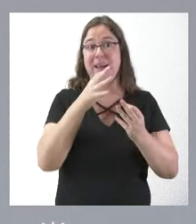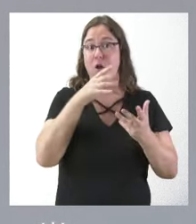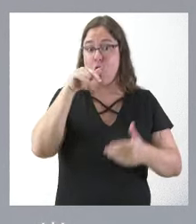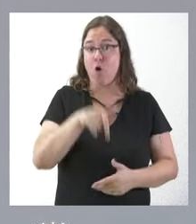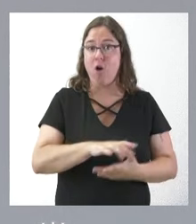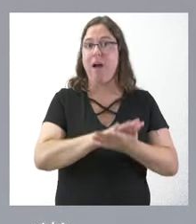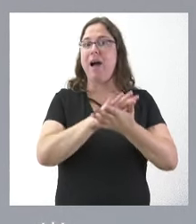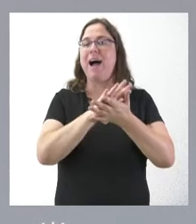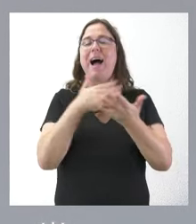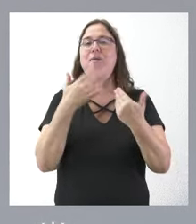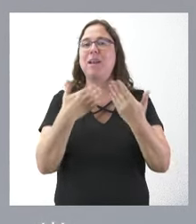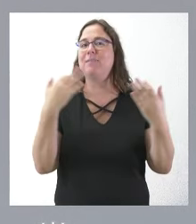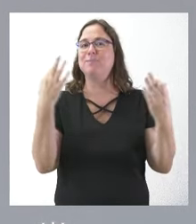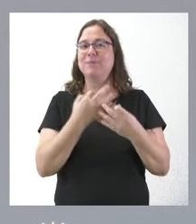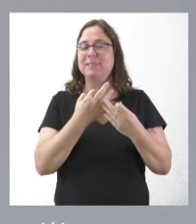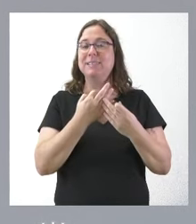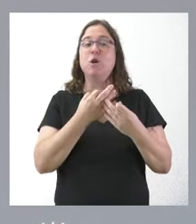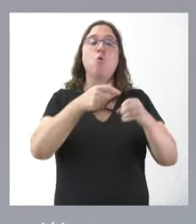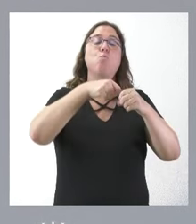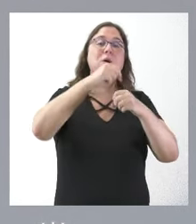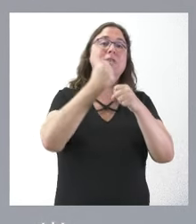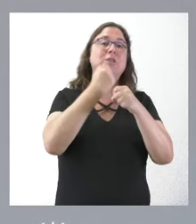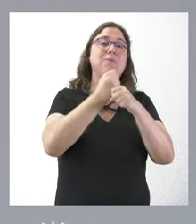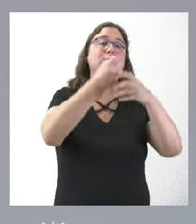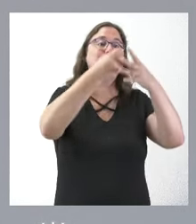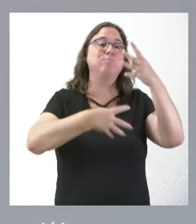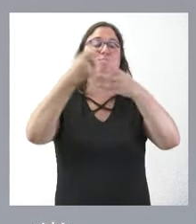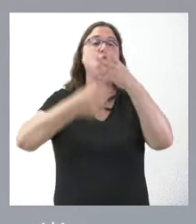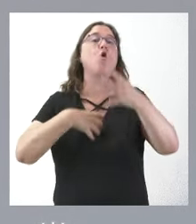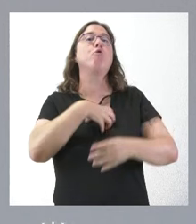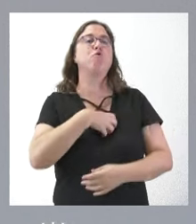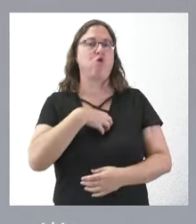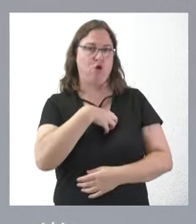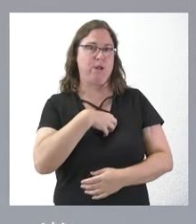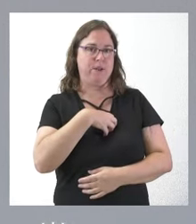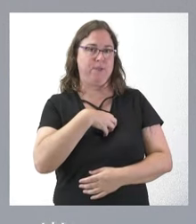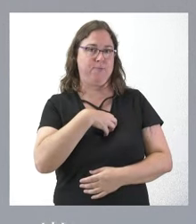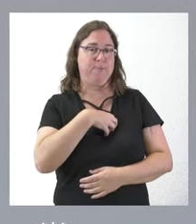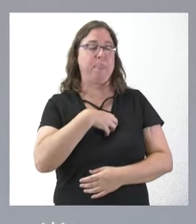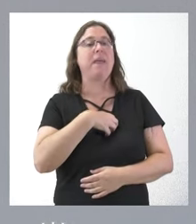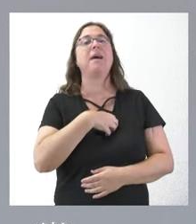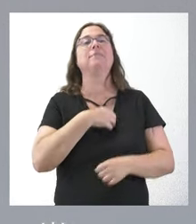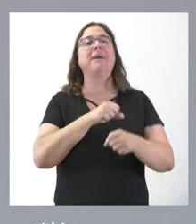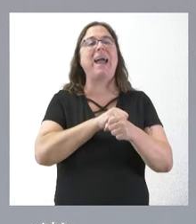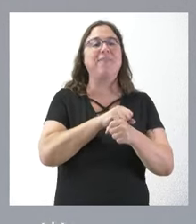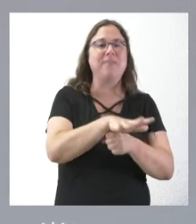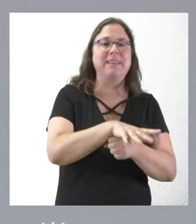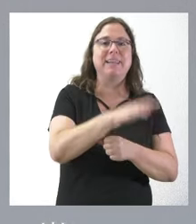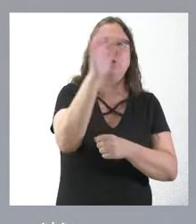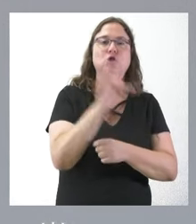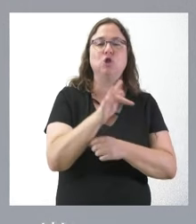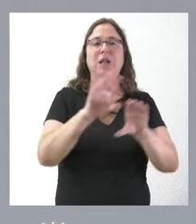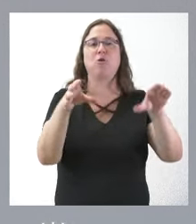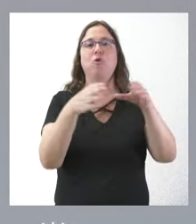hablando es de la relación de puestos de trabajo, de personal funcionario, que afecta a un colectivo de empleados